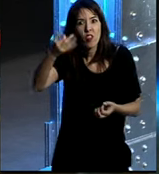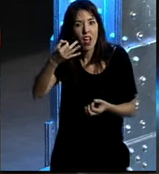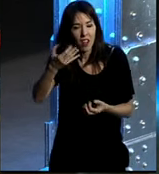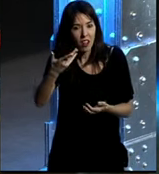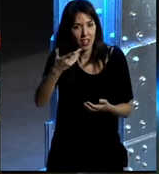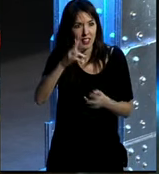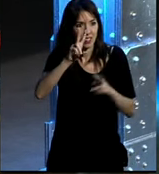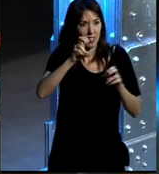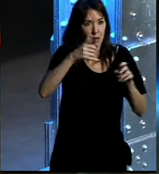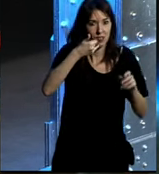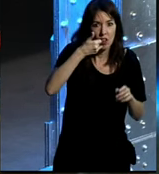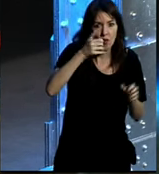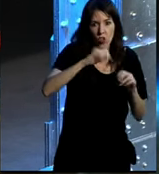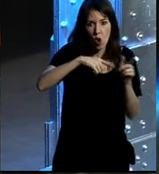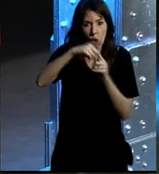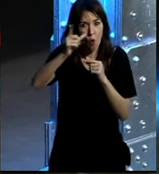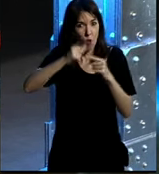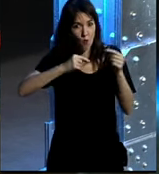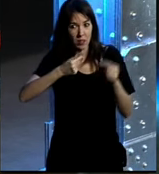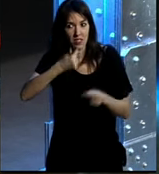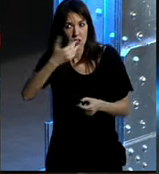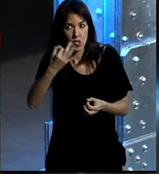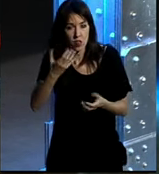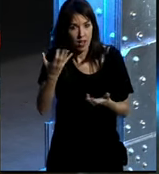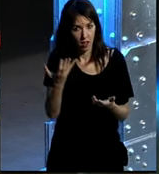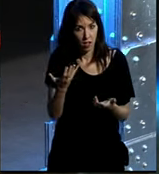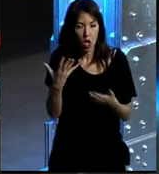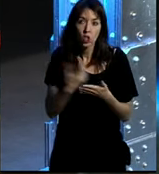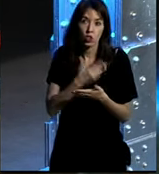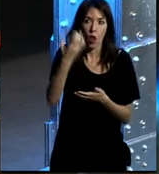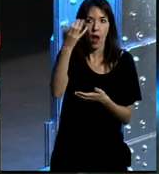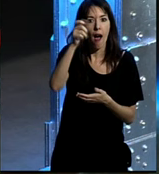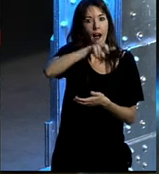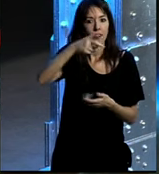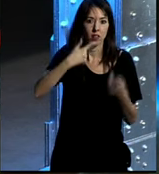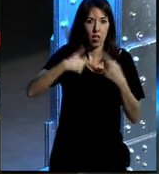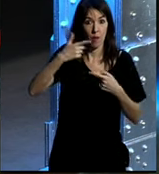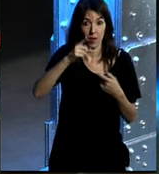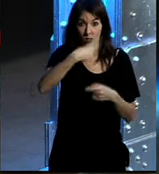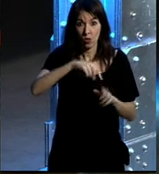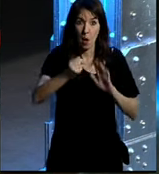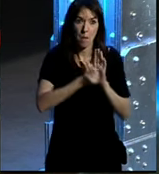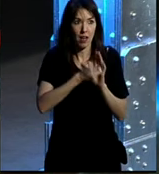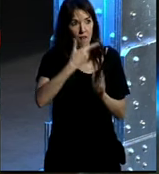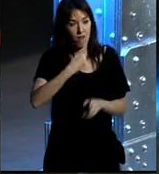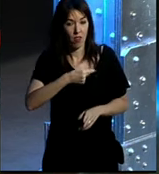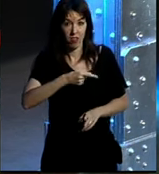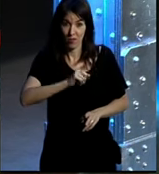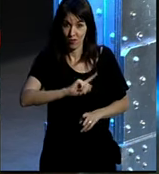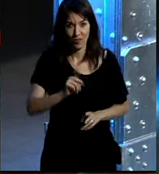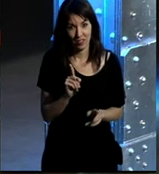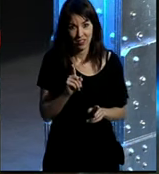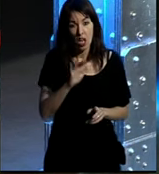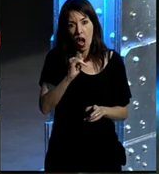Telefónica o de Movistar o no es que lo diga todo el mundo pero os podéis imaginar no somos una marca fácil en ese sentido